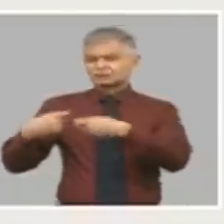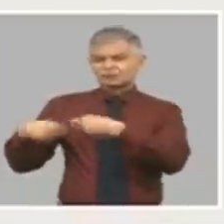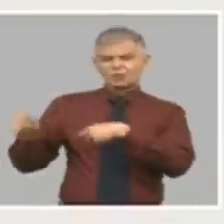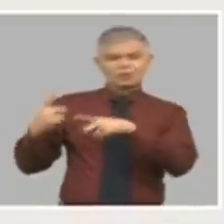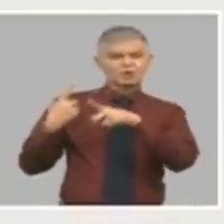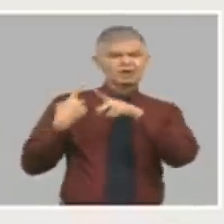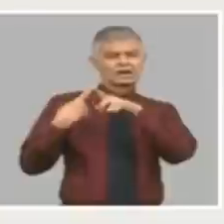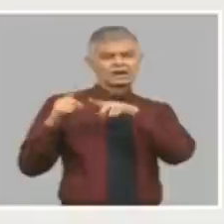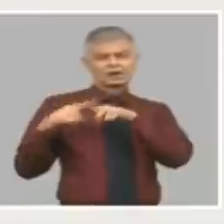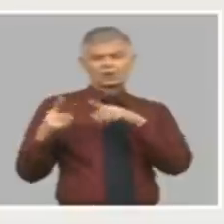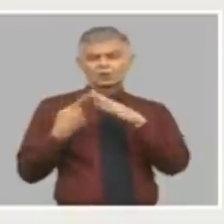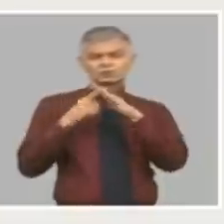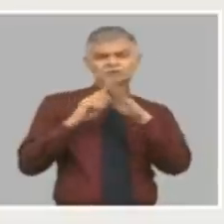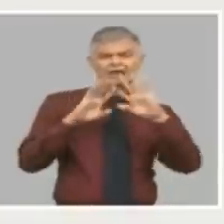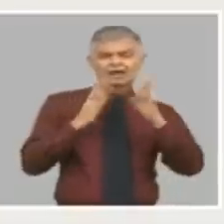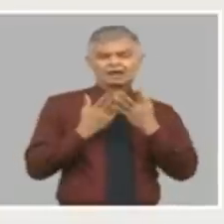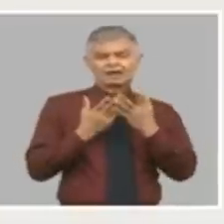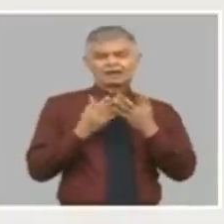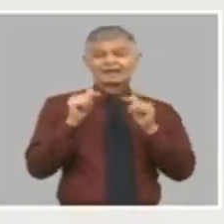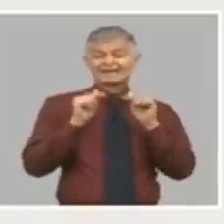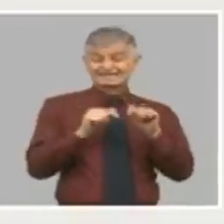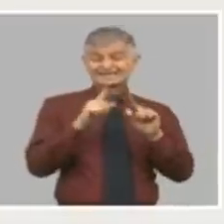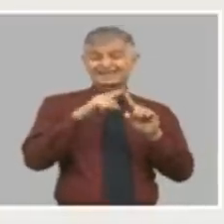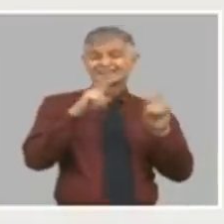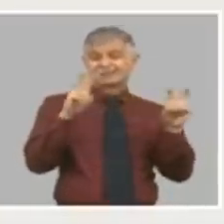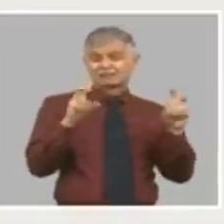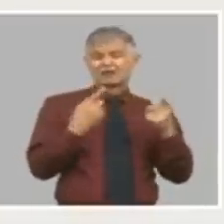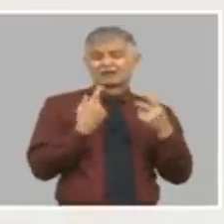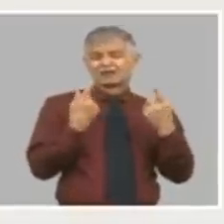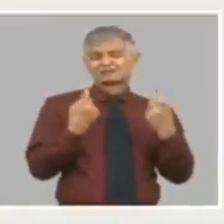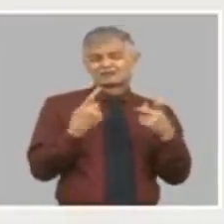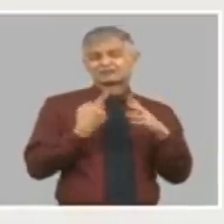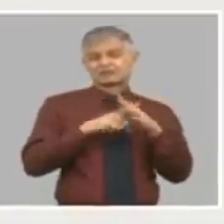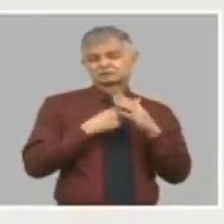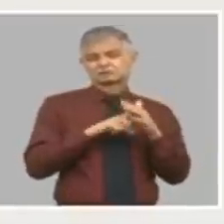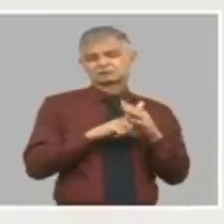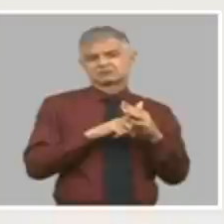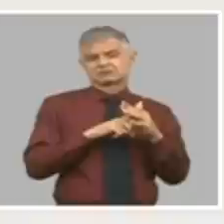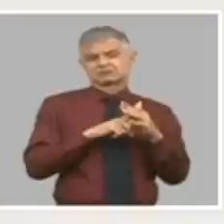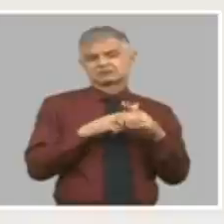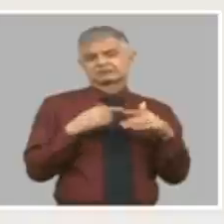resolver. Y en términos de incentivos,